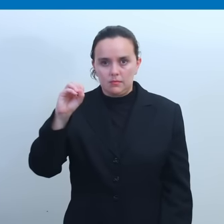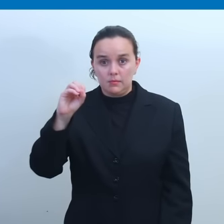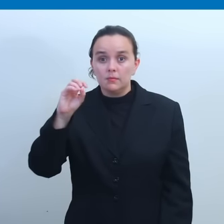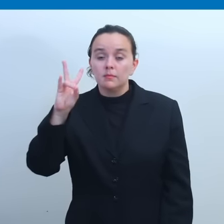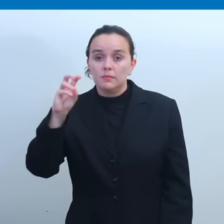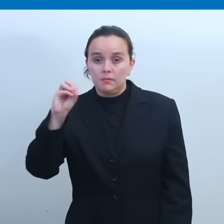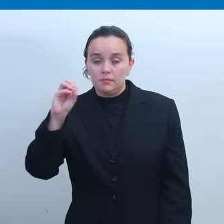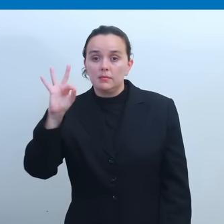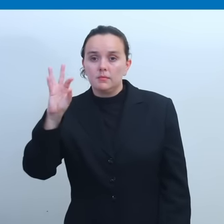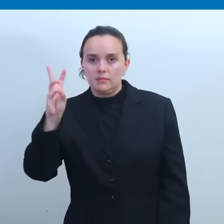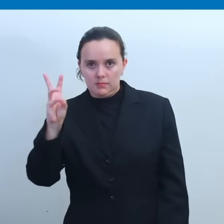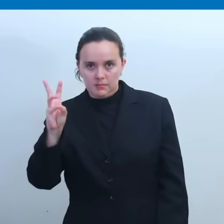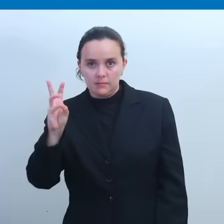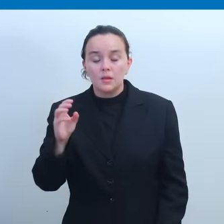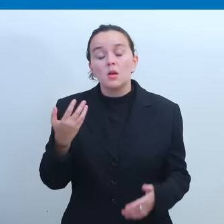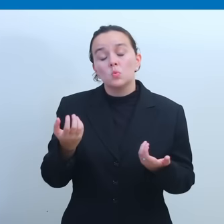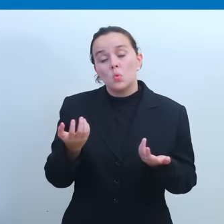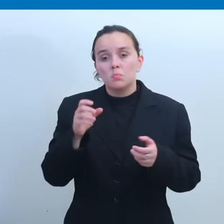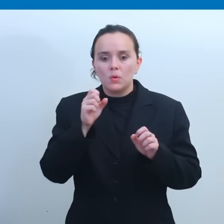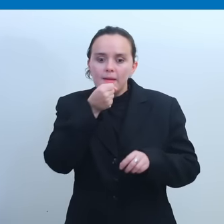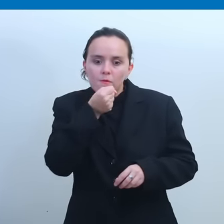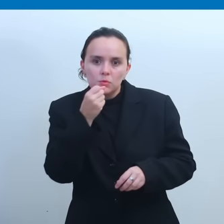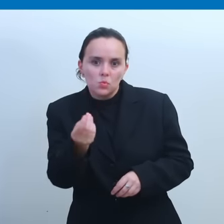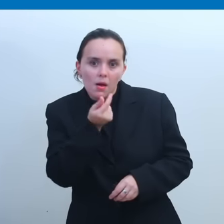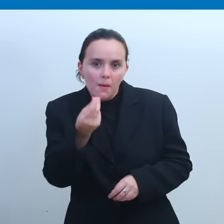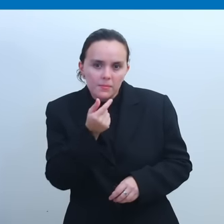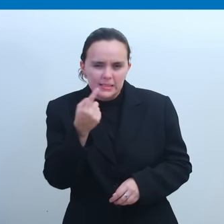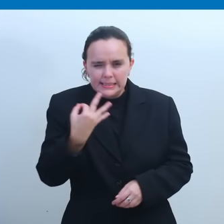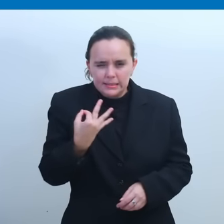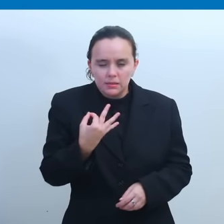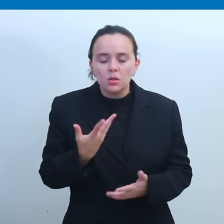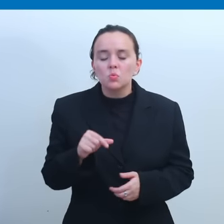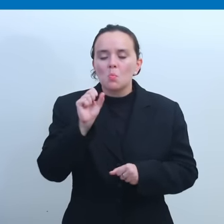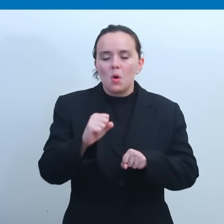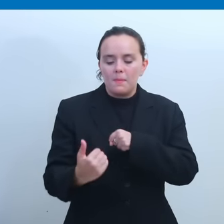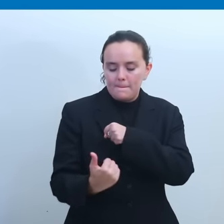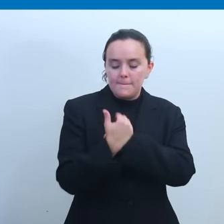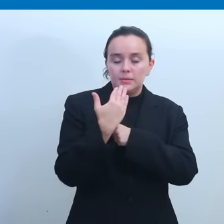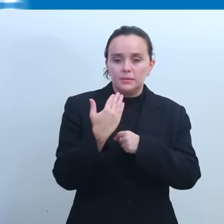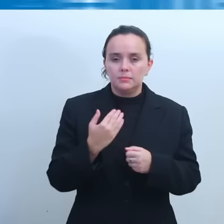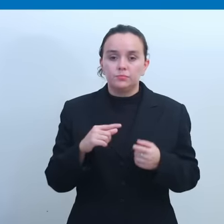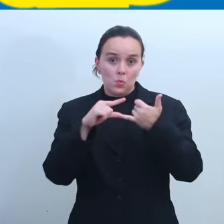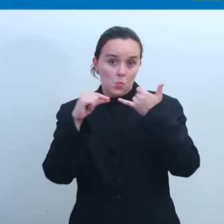-7096. Para recibir información rápida, envía un mensaje a nuestro número de WhatsApp, más